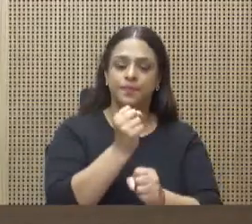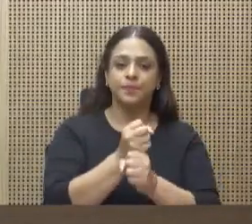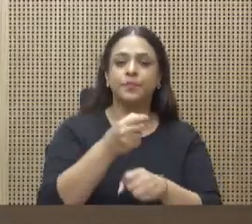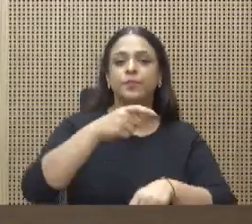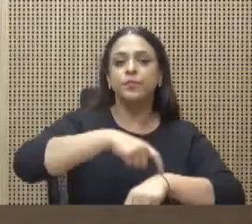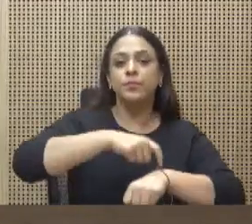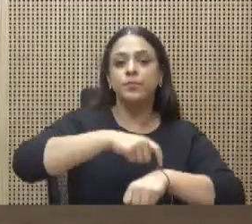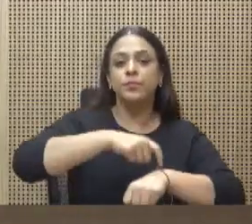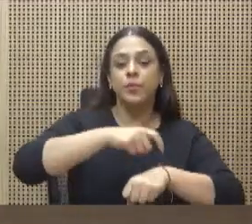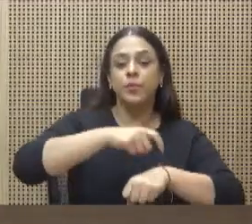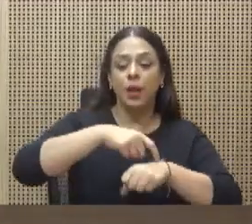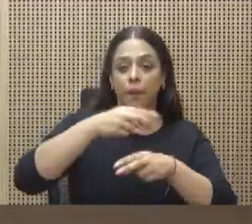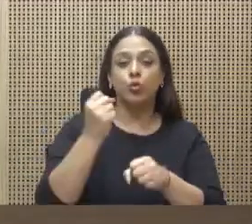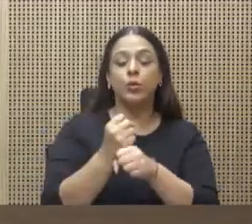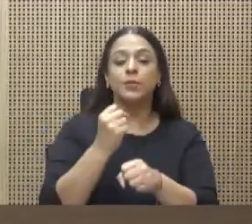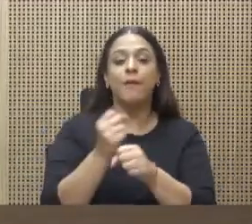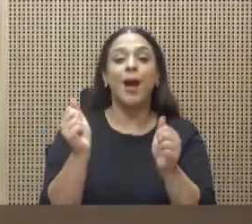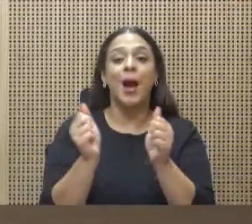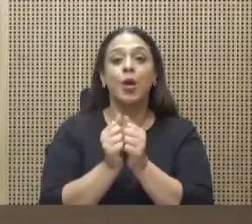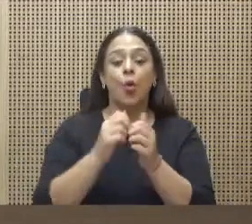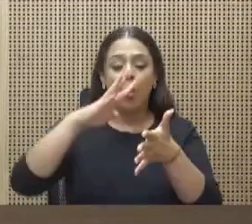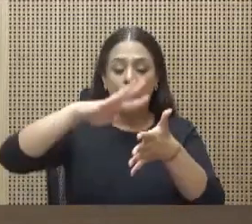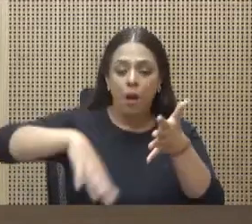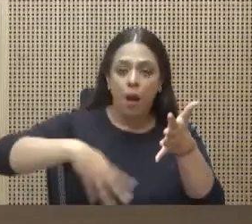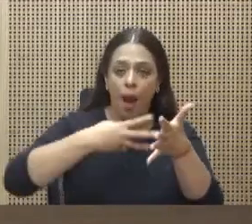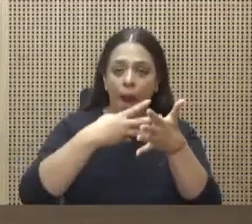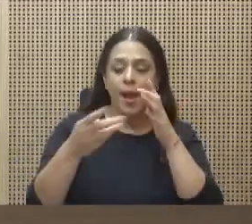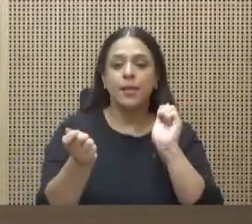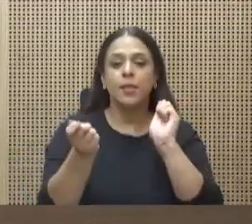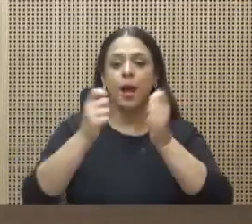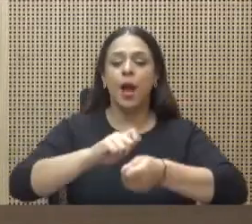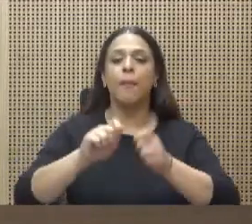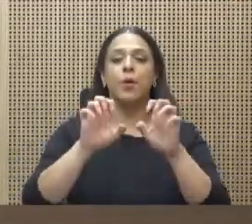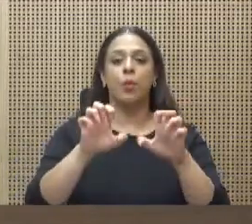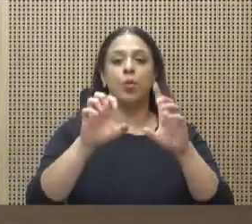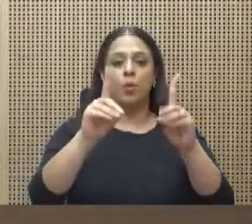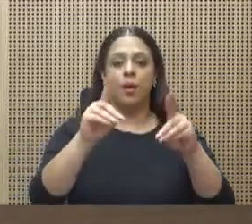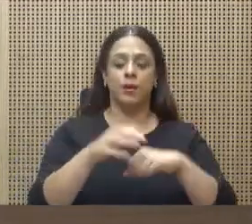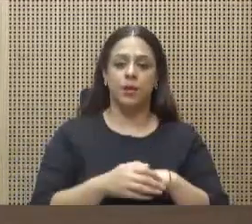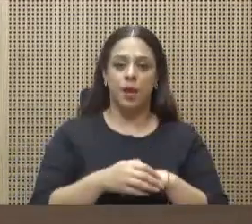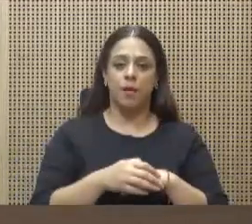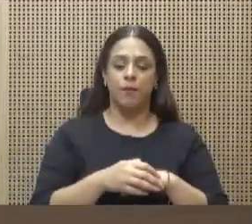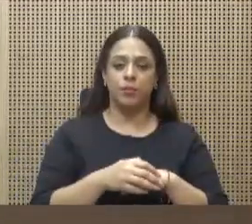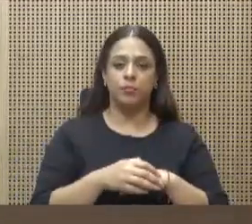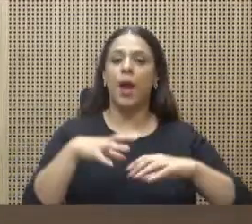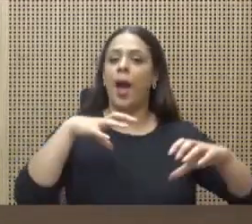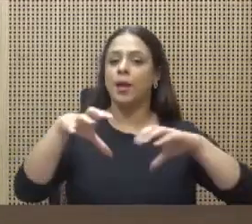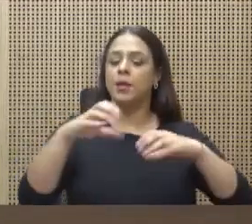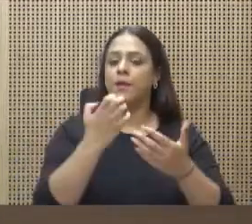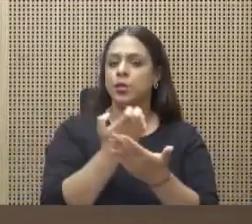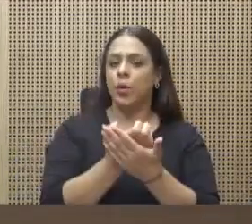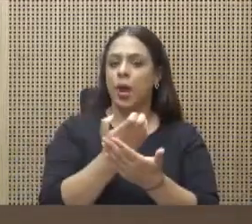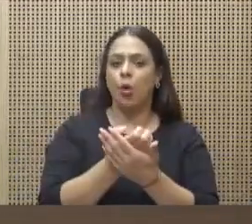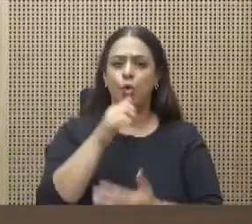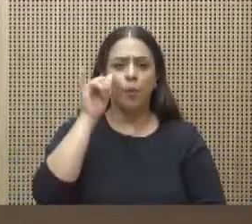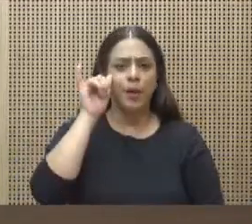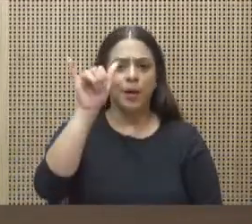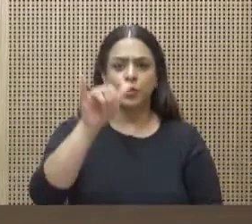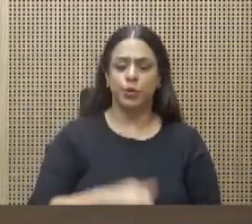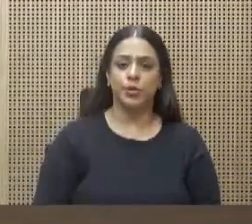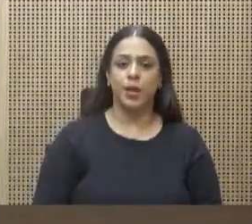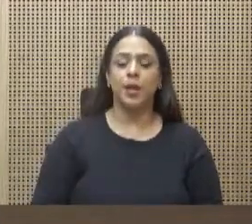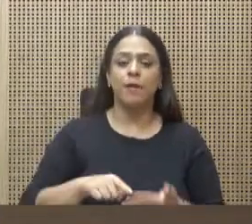por una agenda de reforma educativa, reactivación económica sostenible, reducción del costo de vida y de producción,